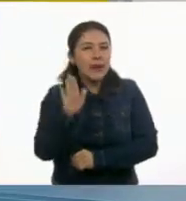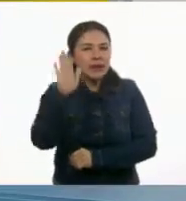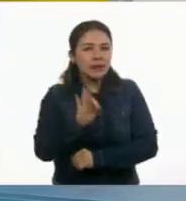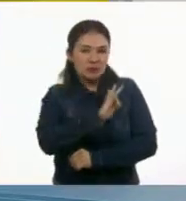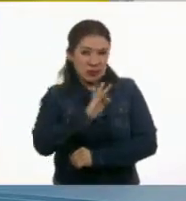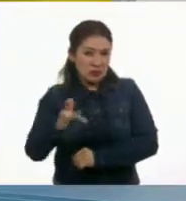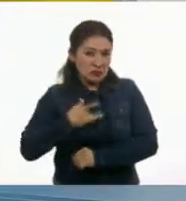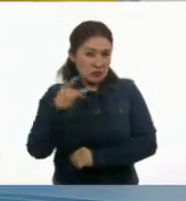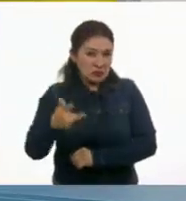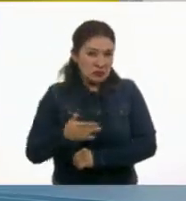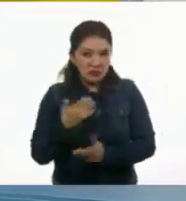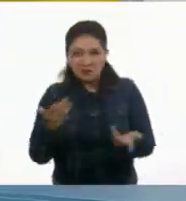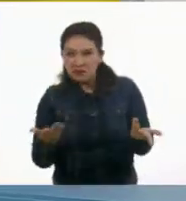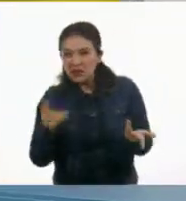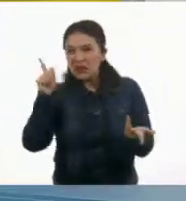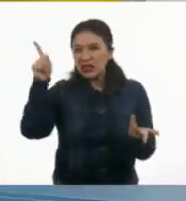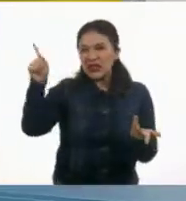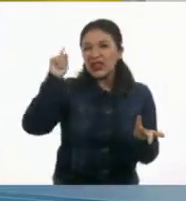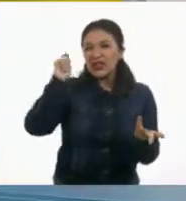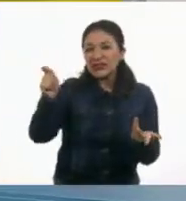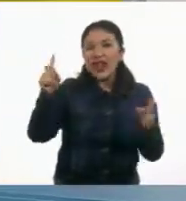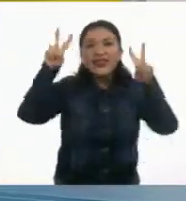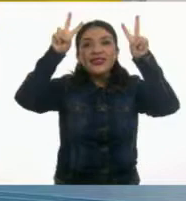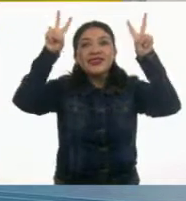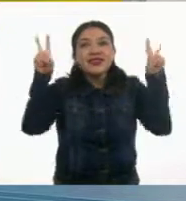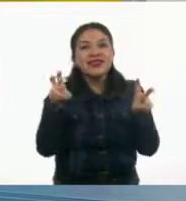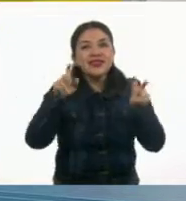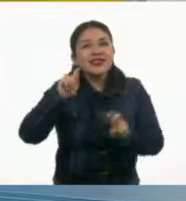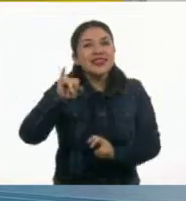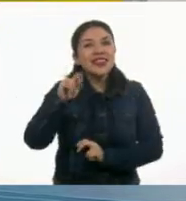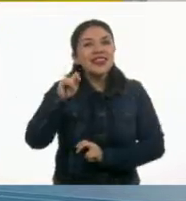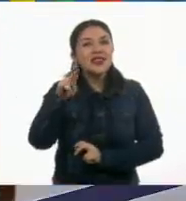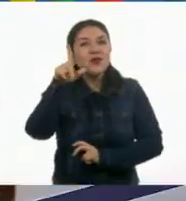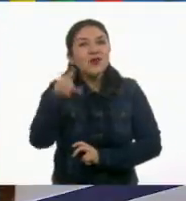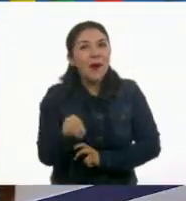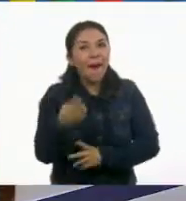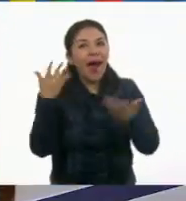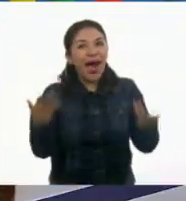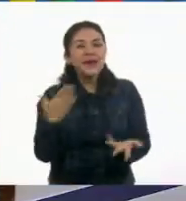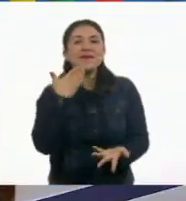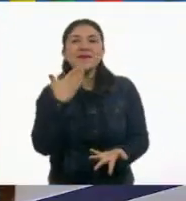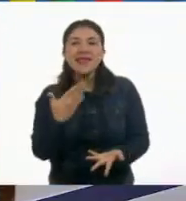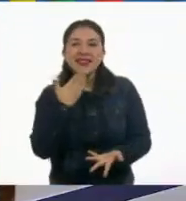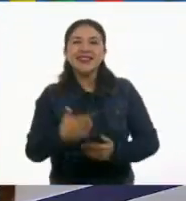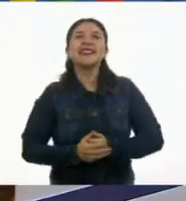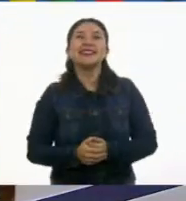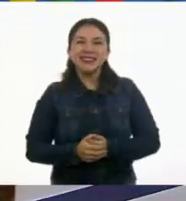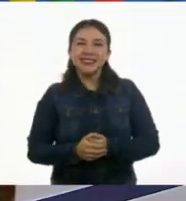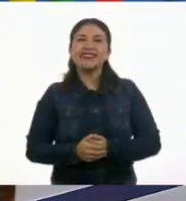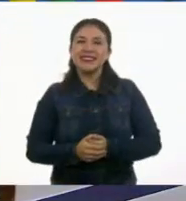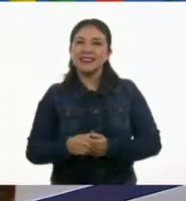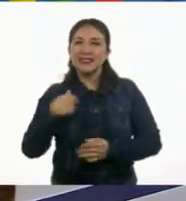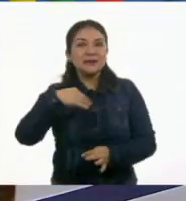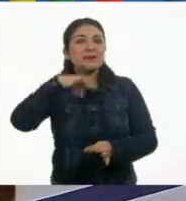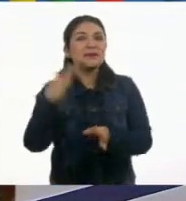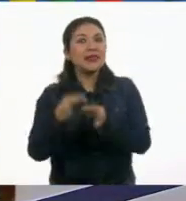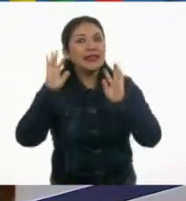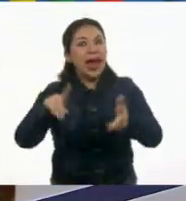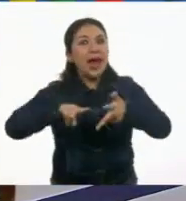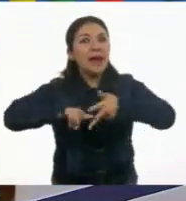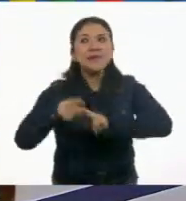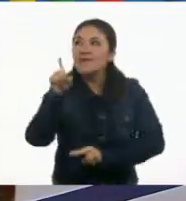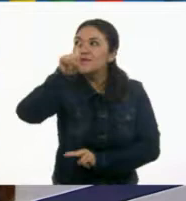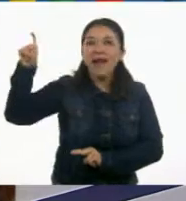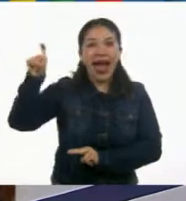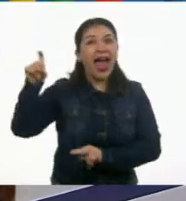suponer que entonces se trata de... ¡El título! Muy bien. Muy, muy, muy bien. ¡Ay, qué bien! Al menos ya comenzamos con